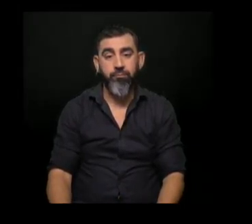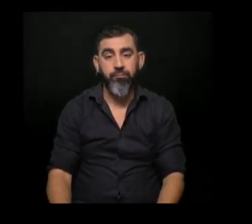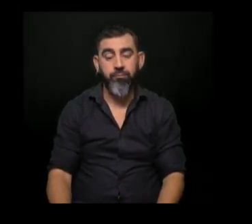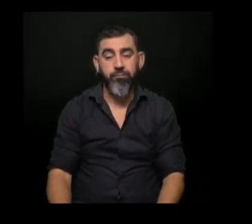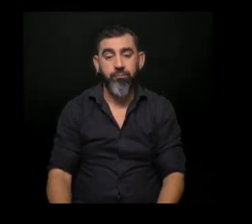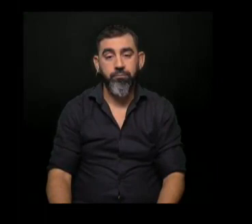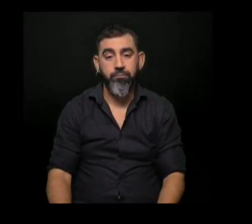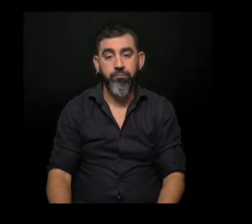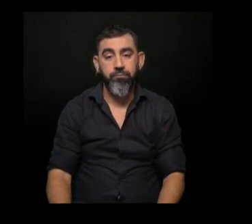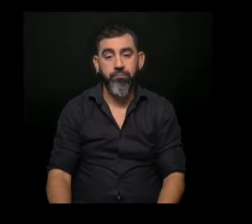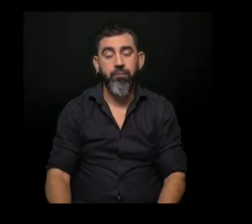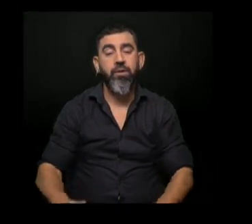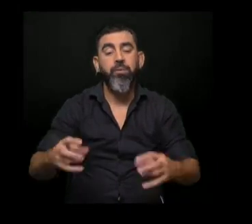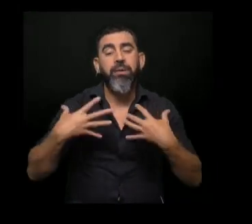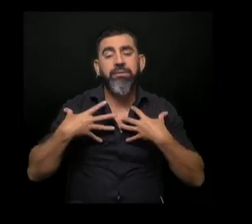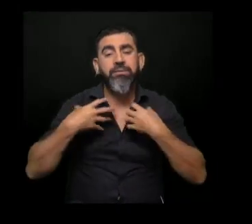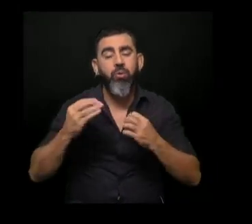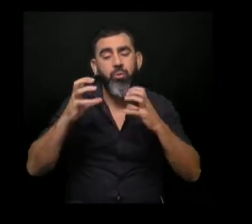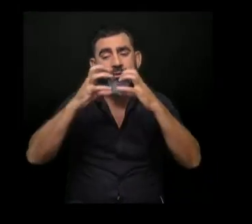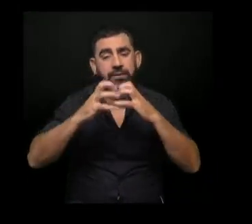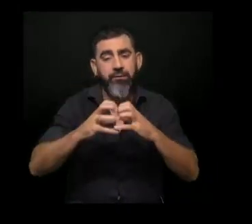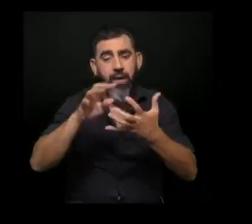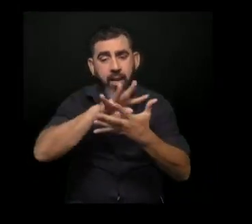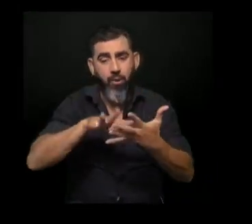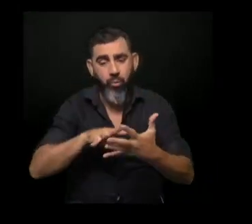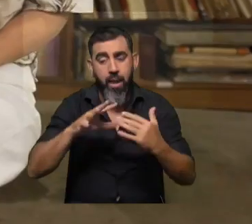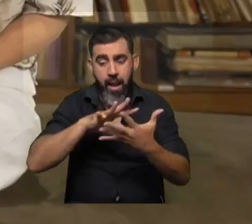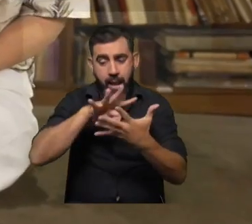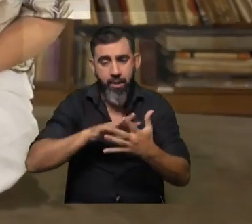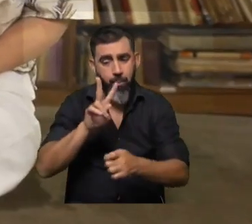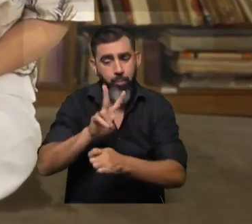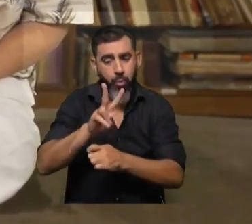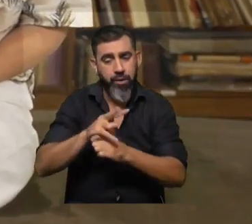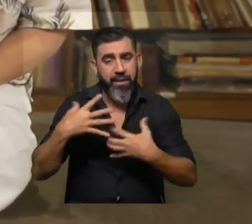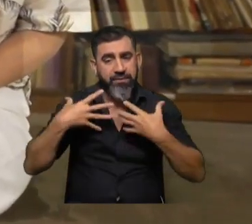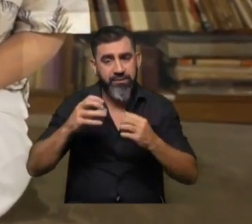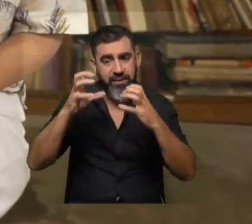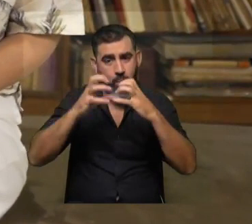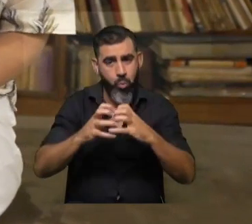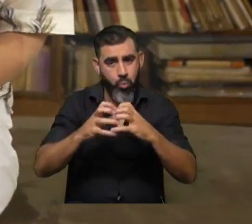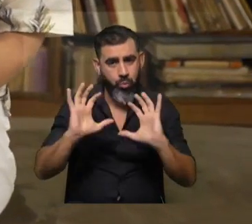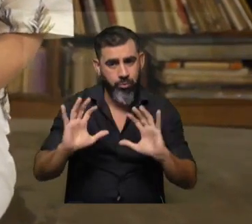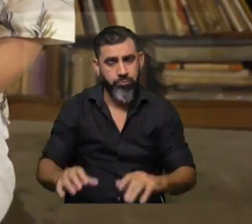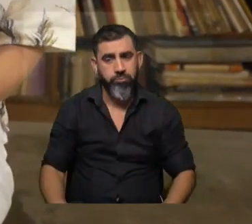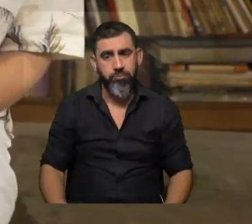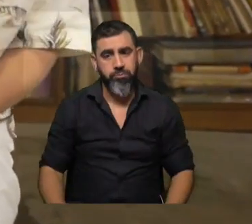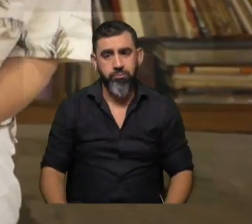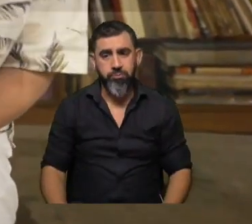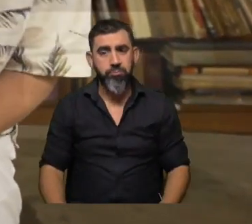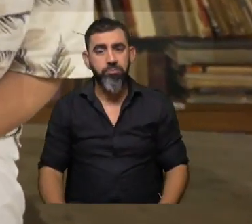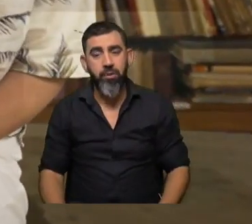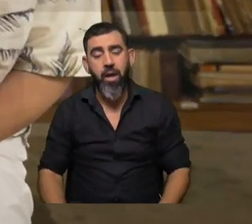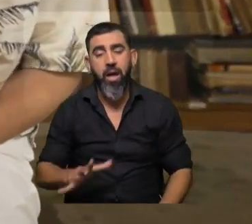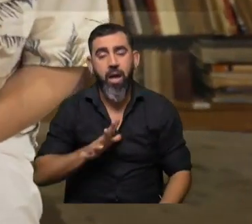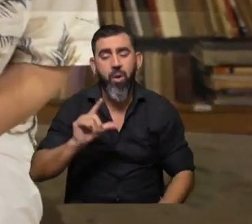¿Qué dice esto de la salud cerebral y la lectura? ¿Leer es un factor protector de la salud cerebral? Hay pocos